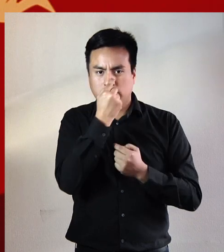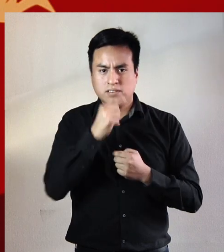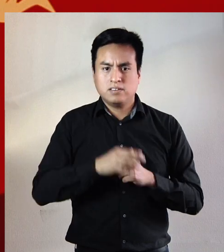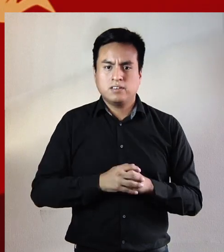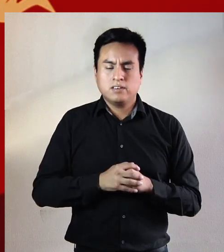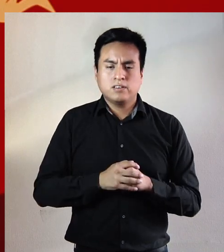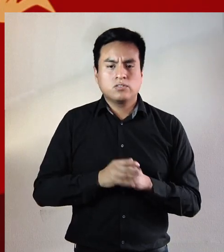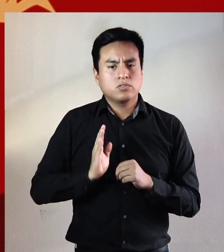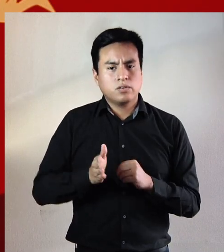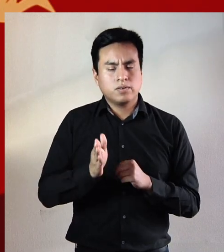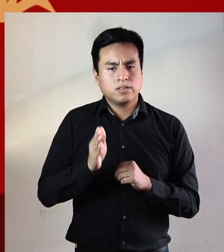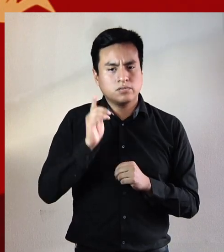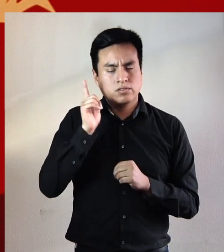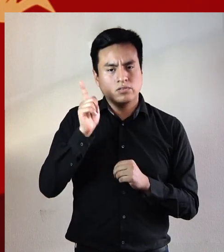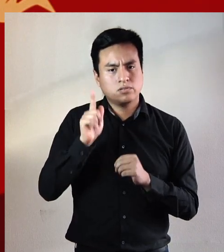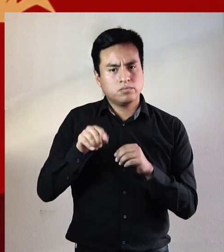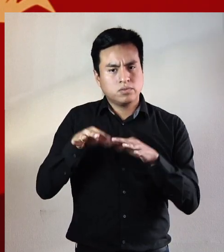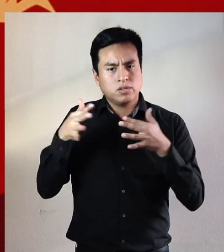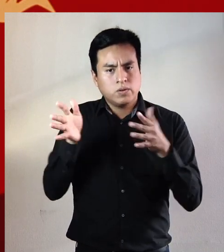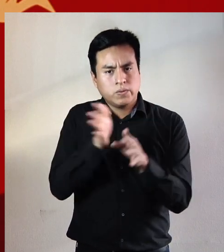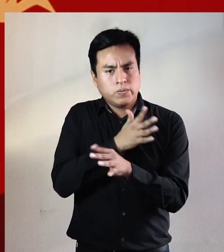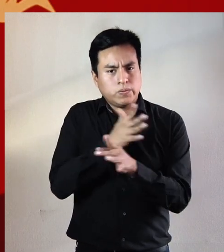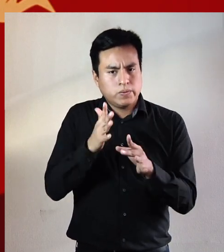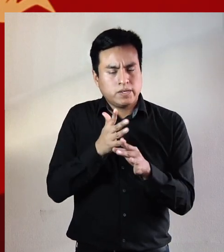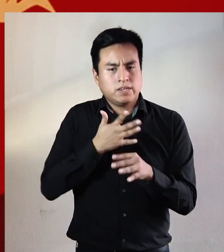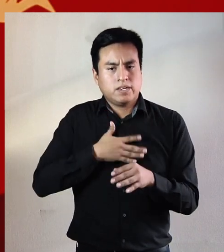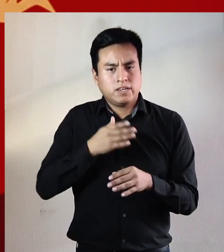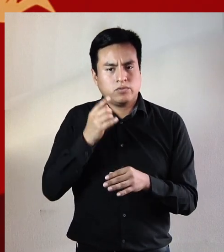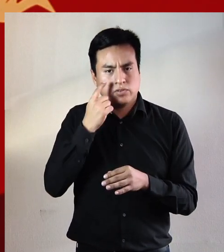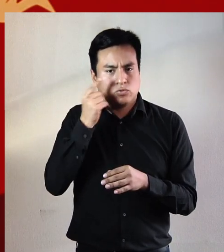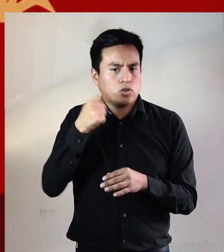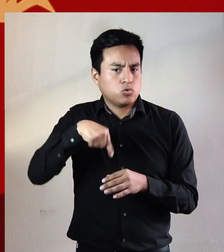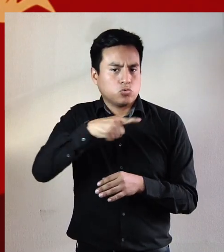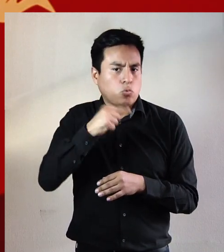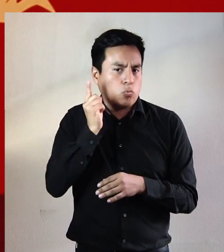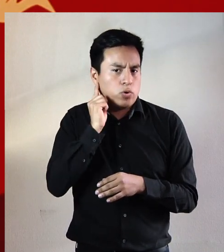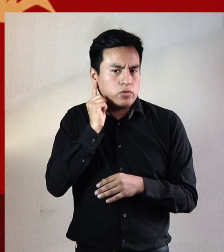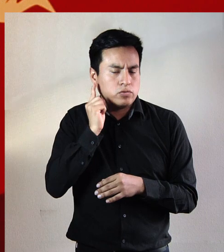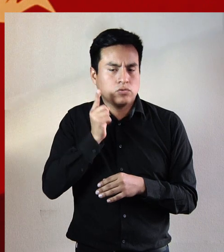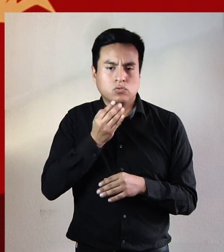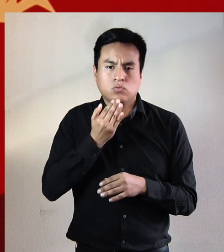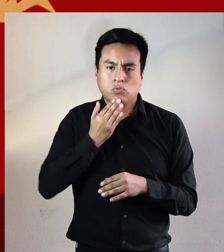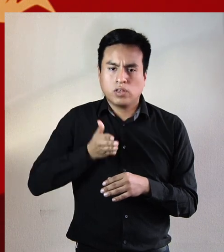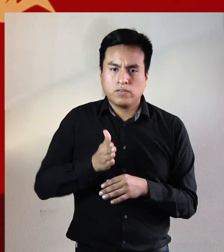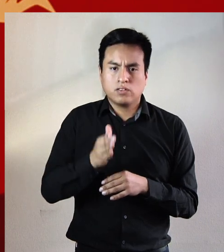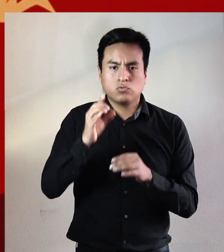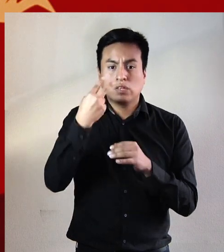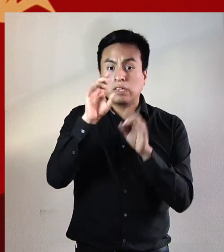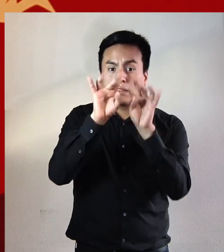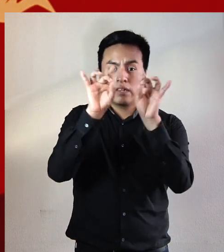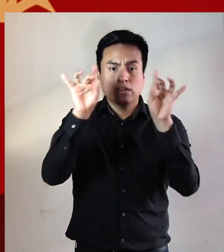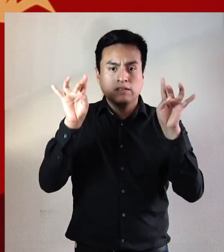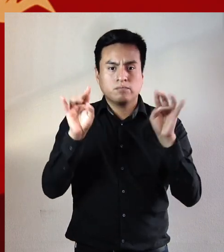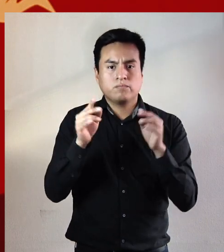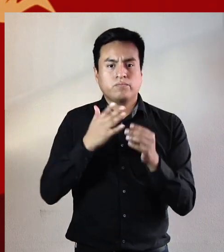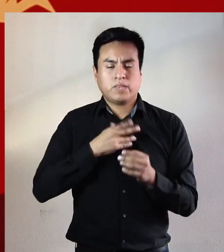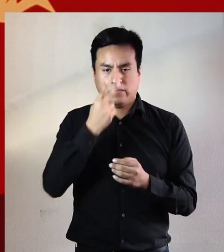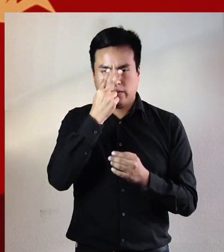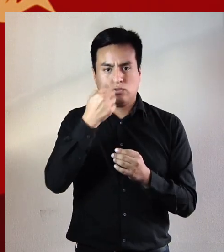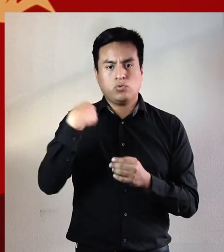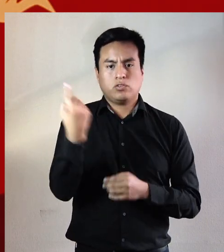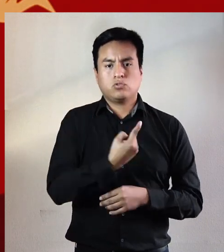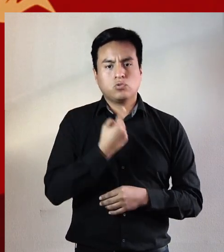miradas todavía el sonido de las rompientes y el viento quiere reconocerse en nuestros oídos todavía sus estrellas